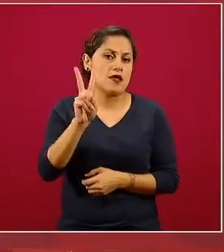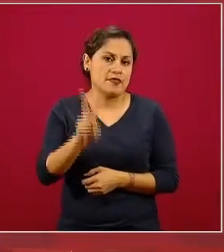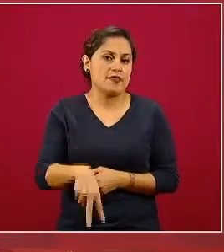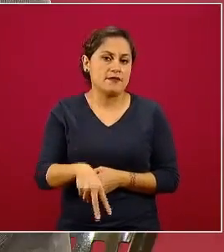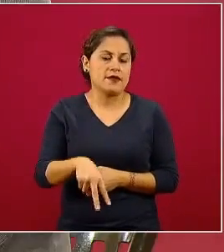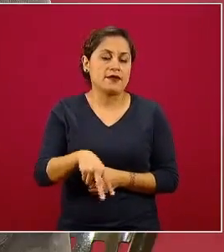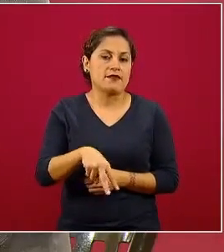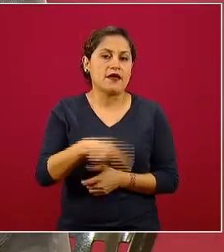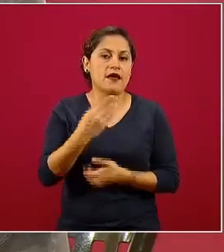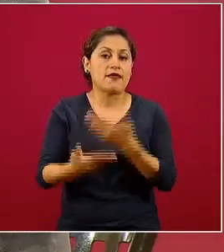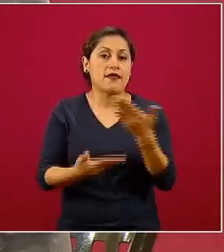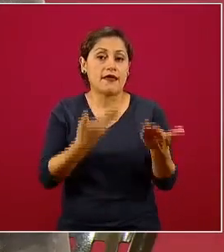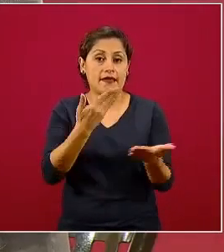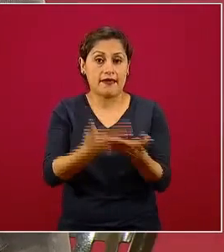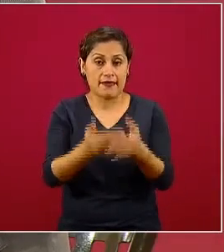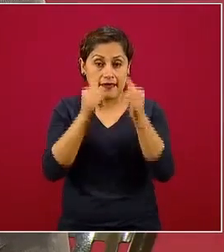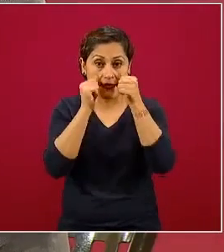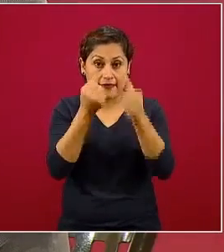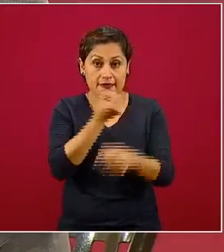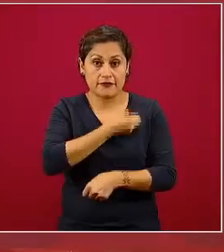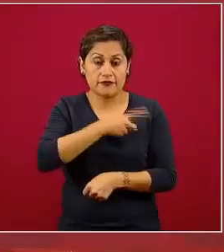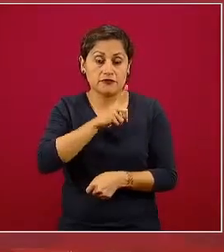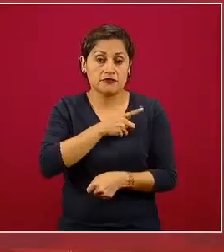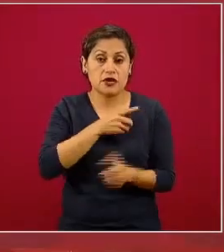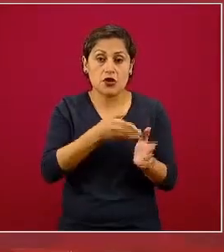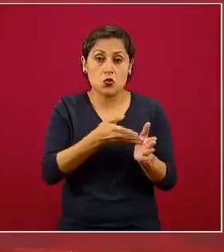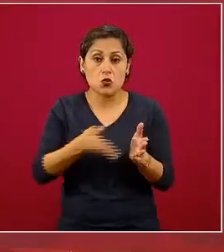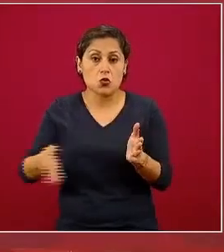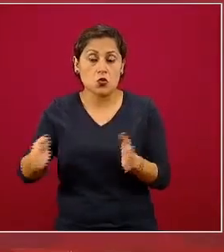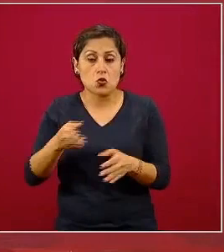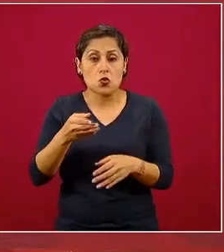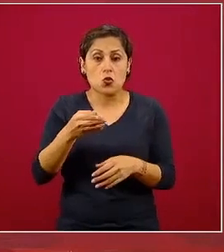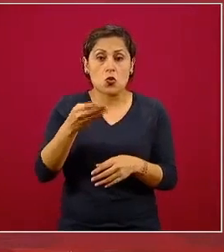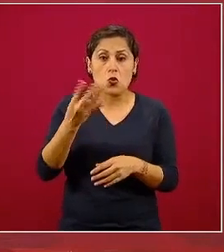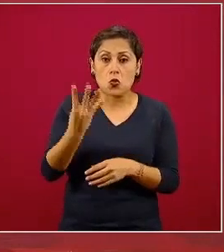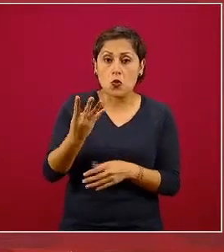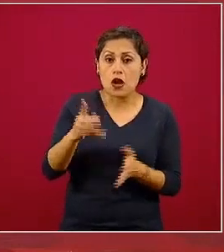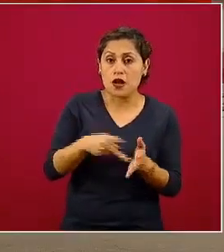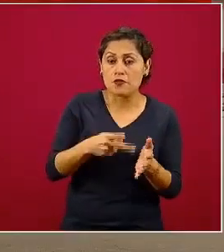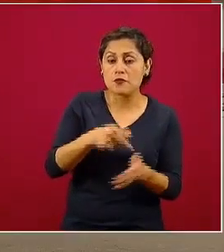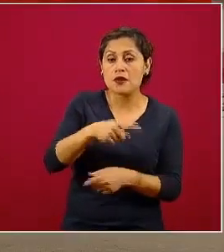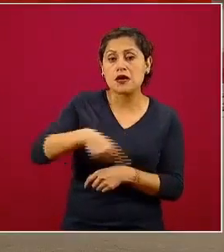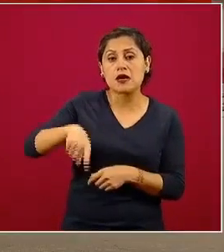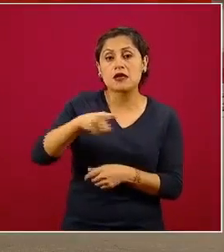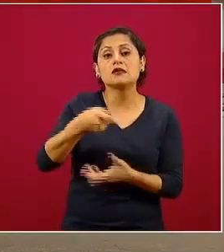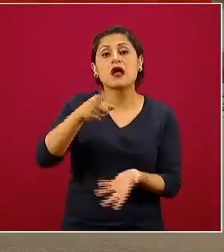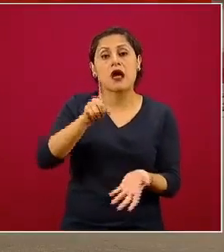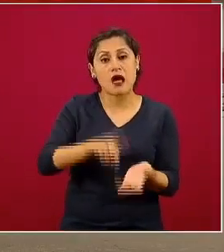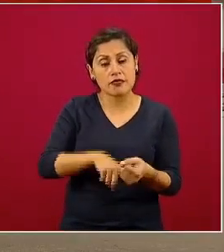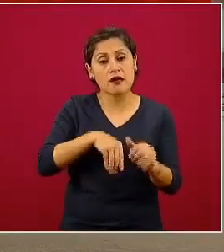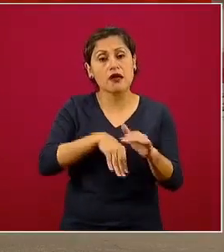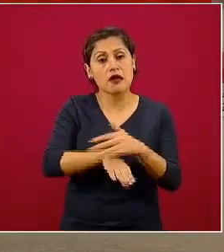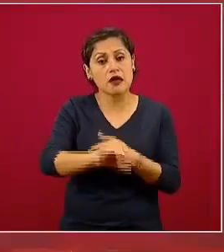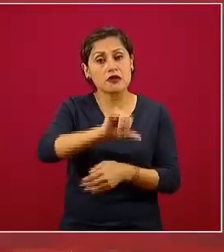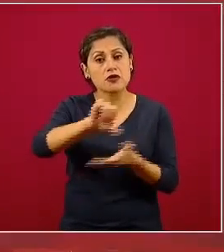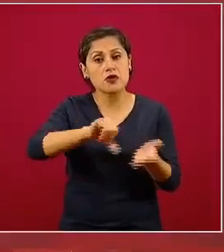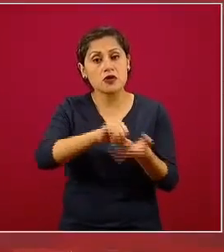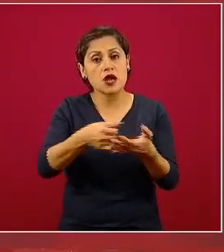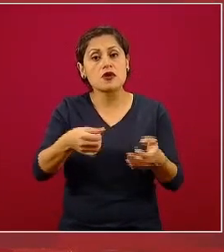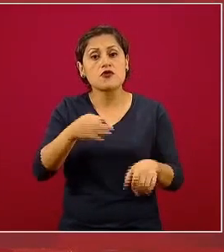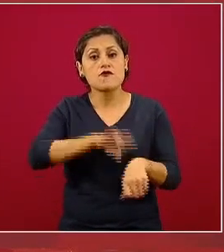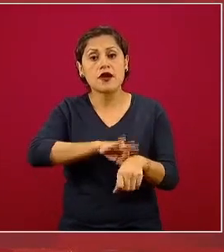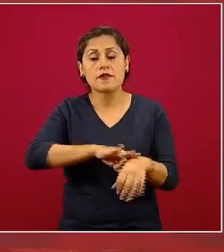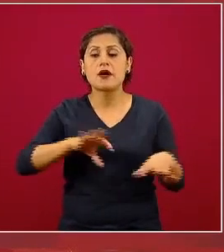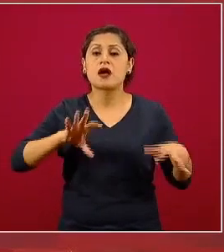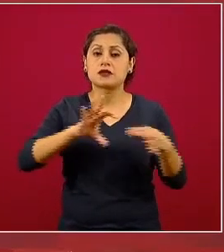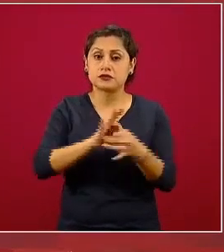cada año o en promedio cada día ocurren en consultorios adyacentes en farmacias y una enorme limitación